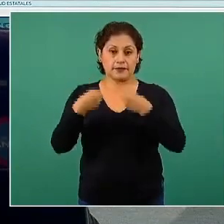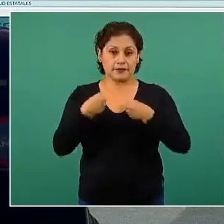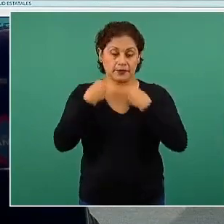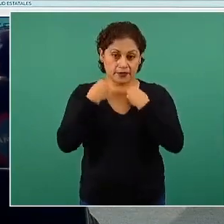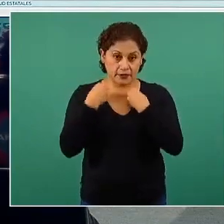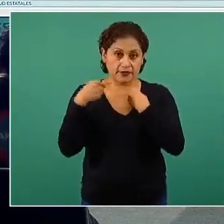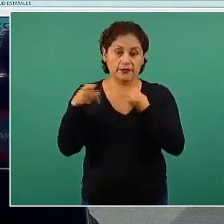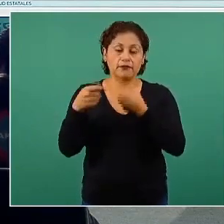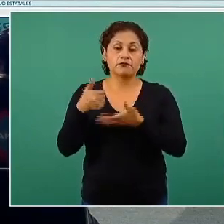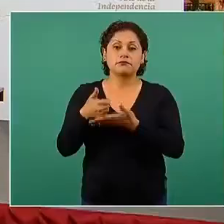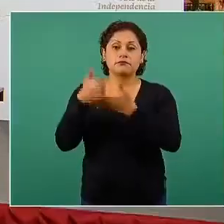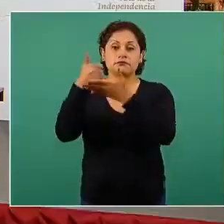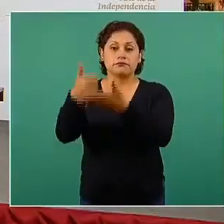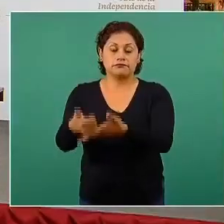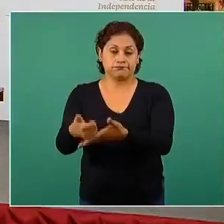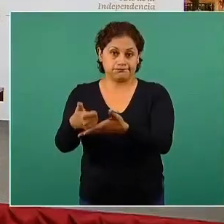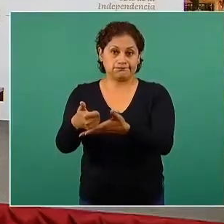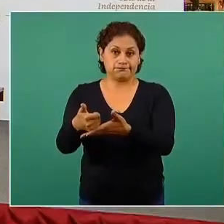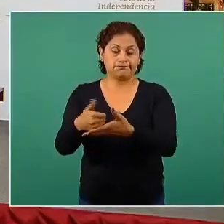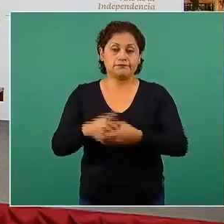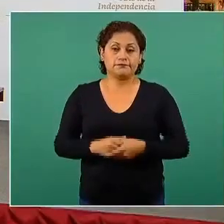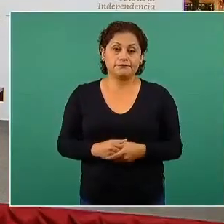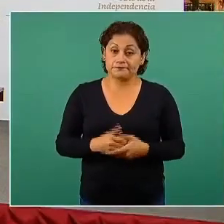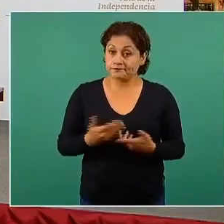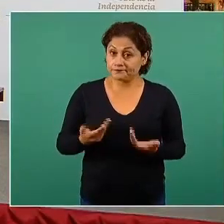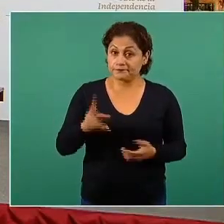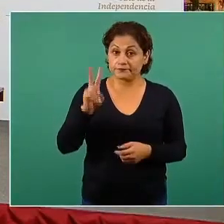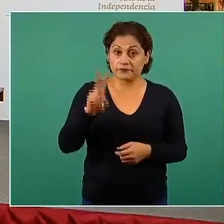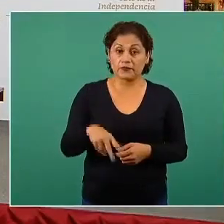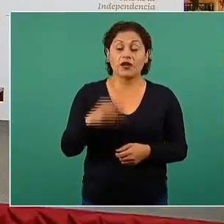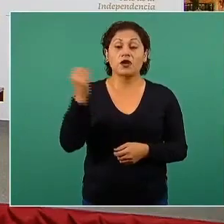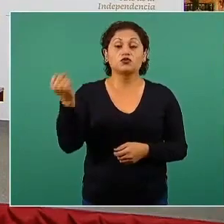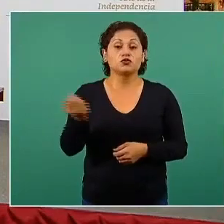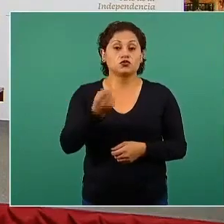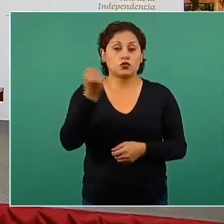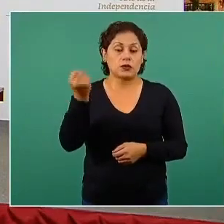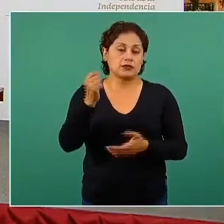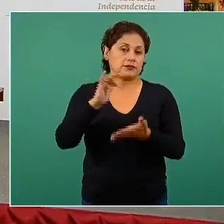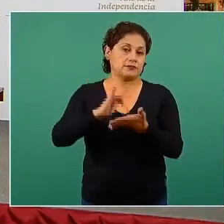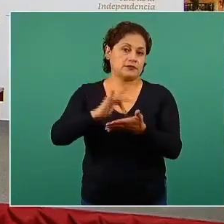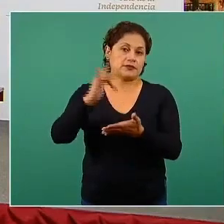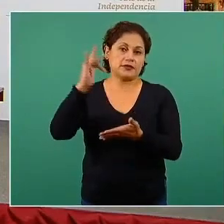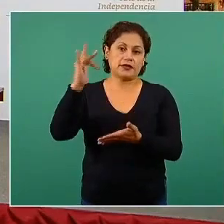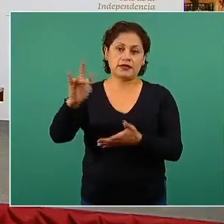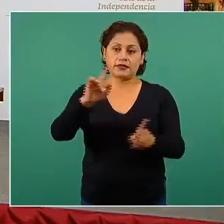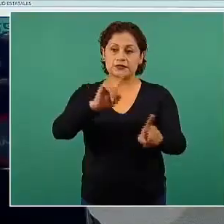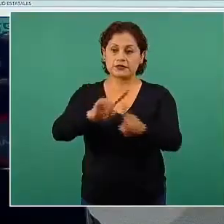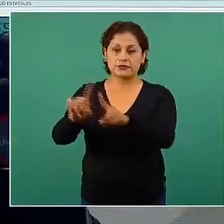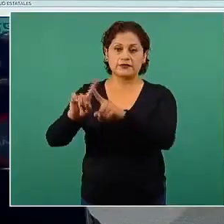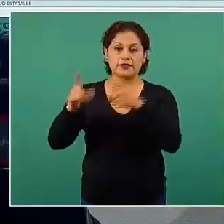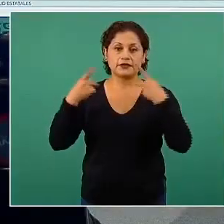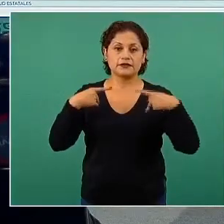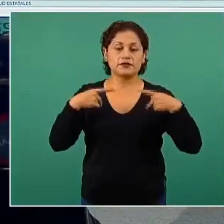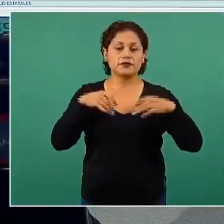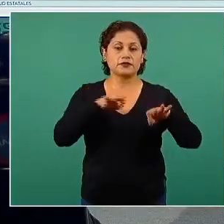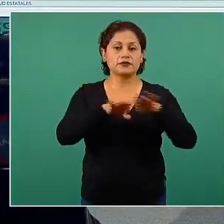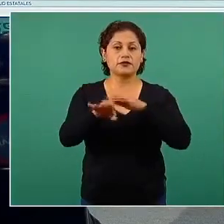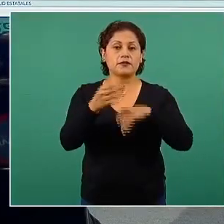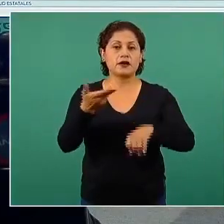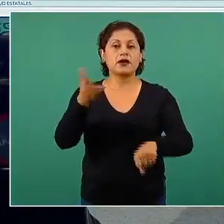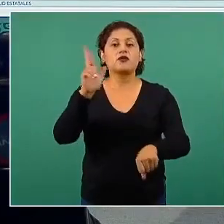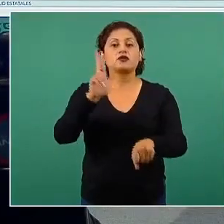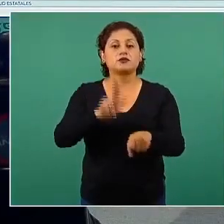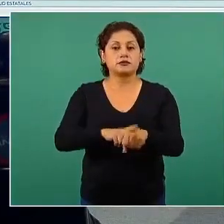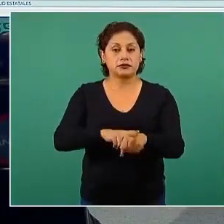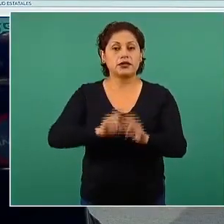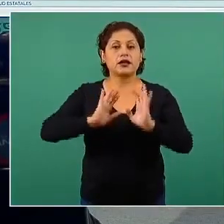recuperar su salud afortunadamente. Y gracias al desempeño del personal de salud de nuestro sistema nacional, se